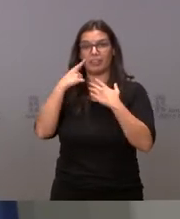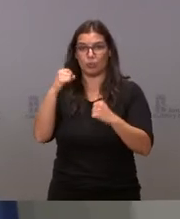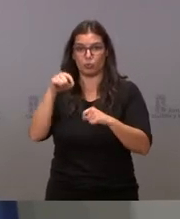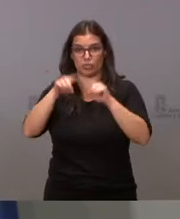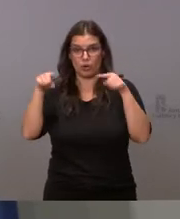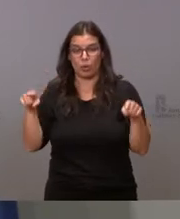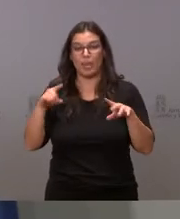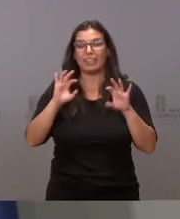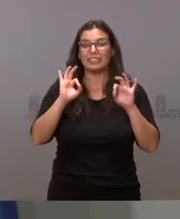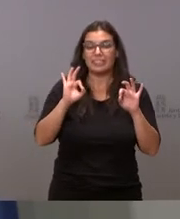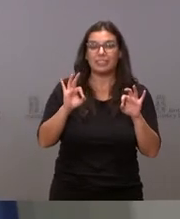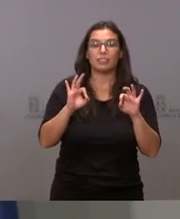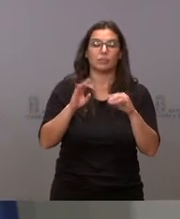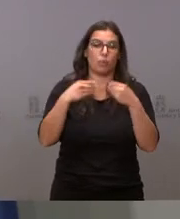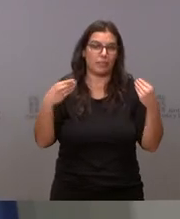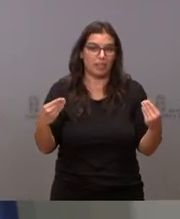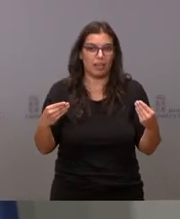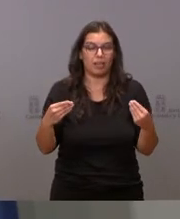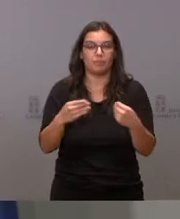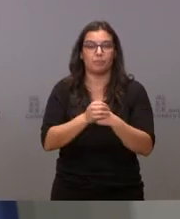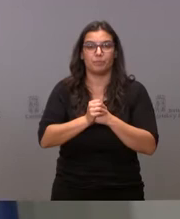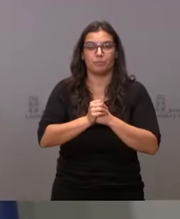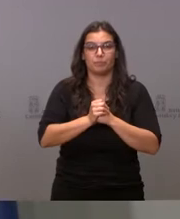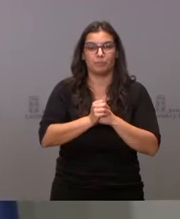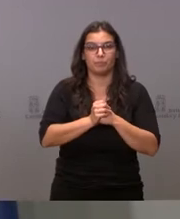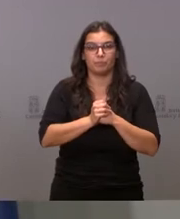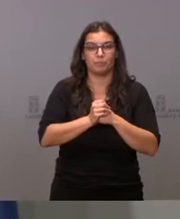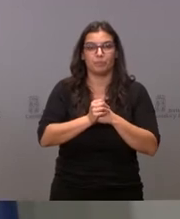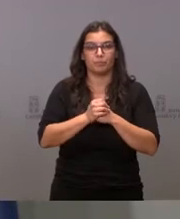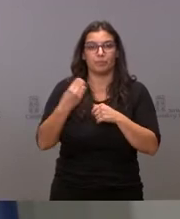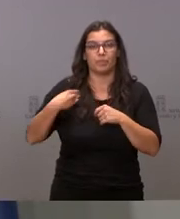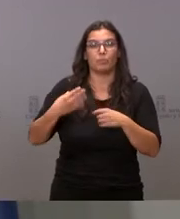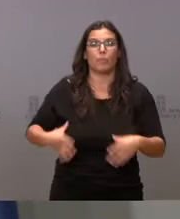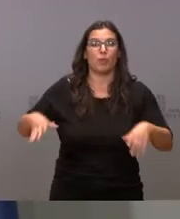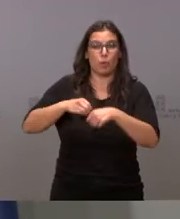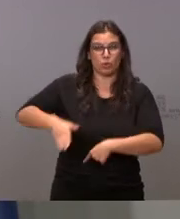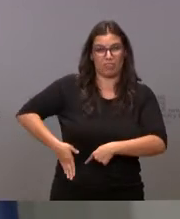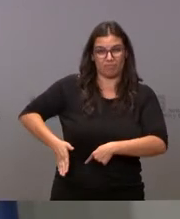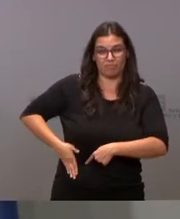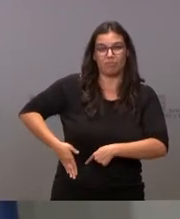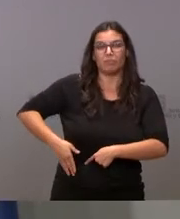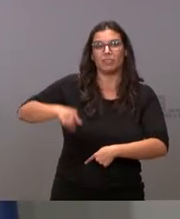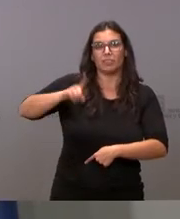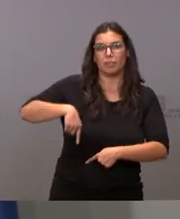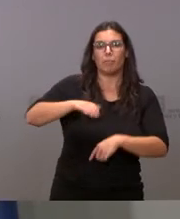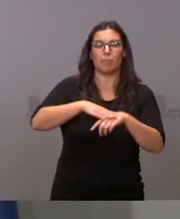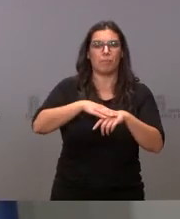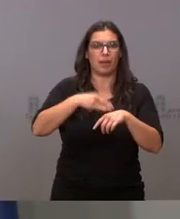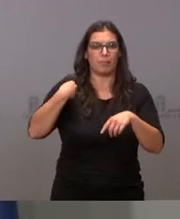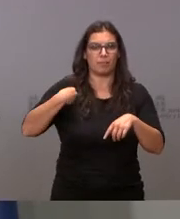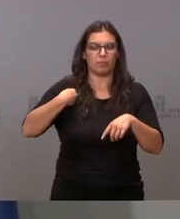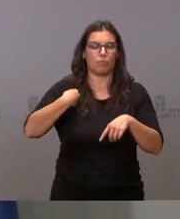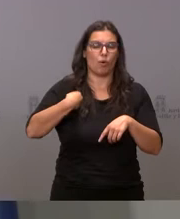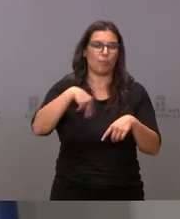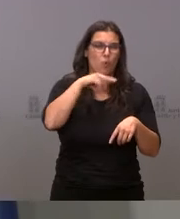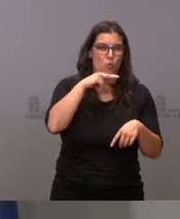concreto, es material de ostomía y bolsas de colostomía, bolsas también de ostomías para urología y